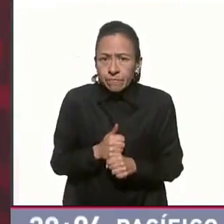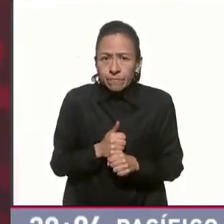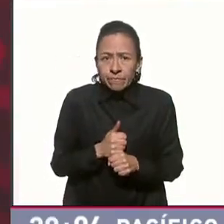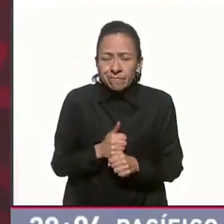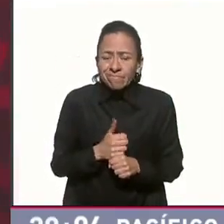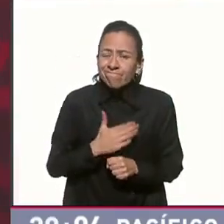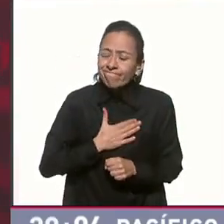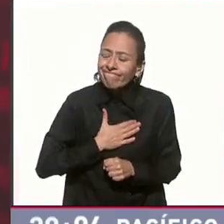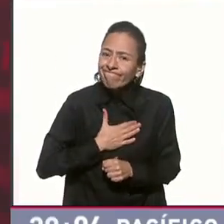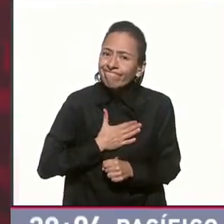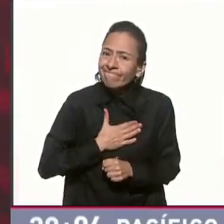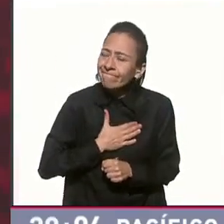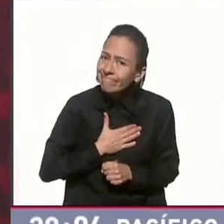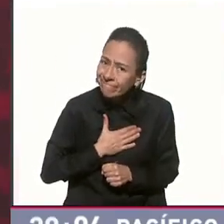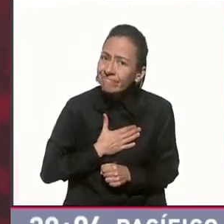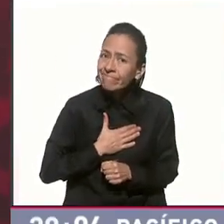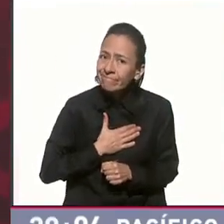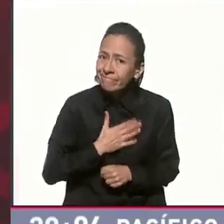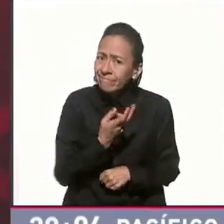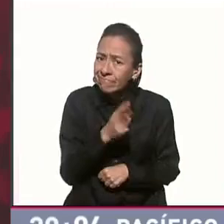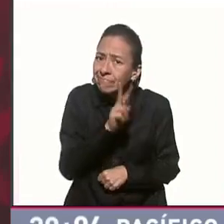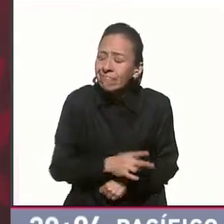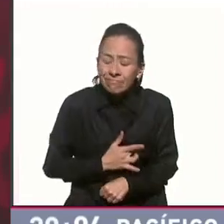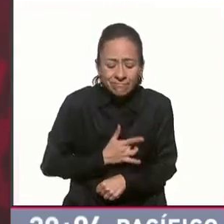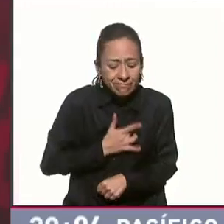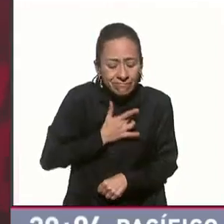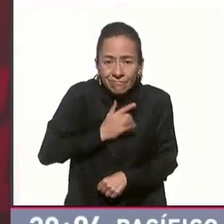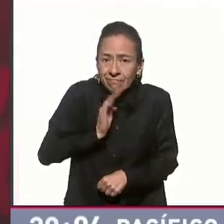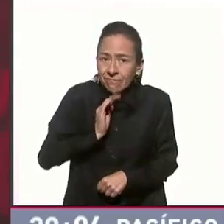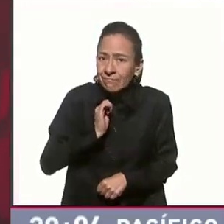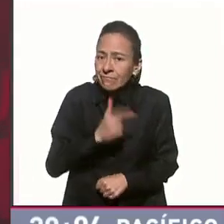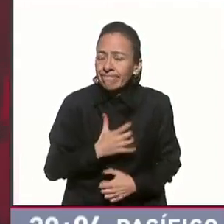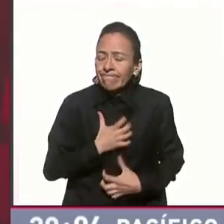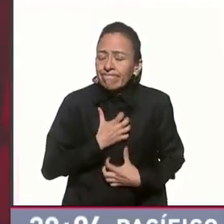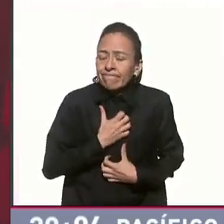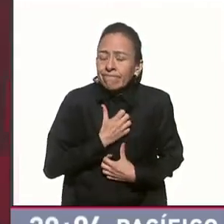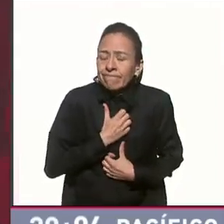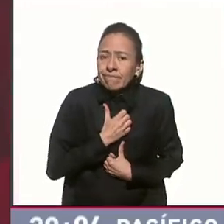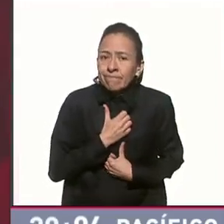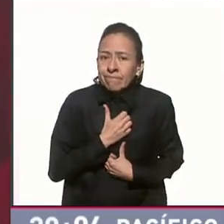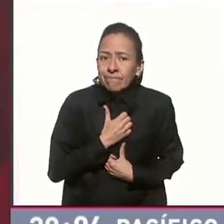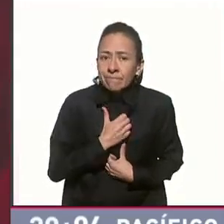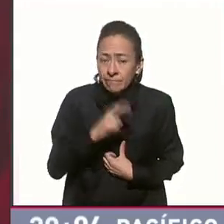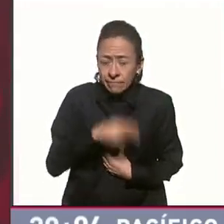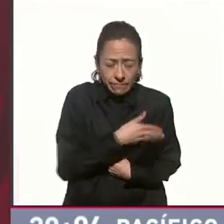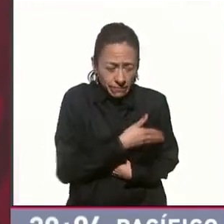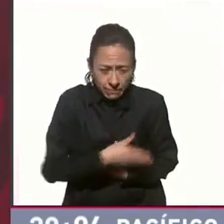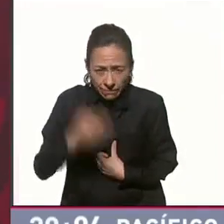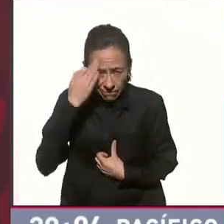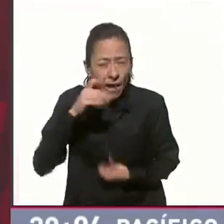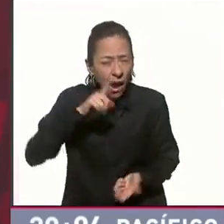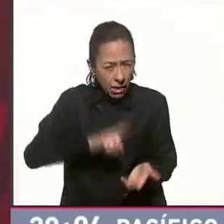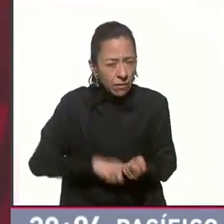Yo he tenido momentos difíciles. El más difícil